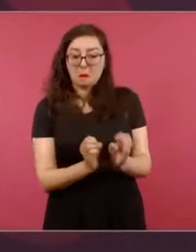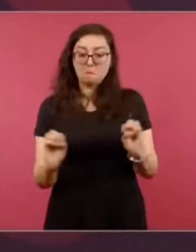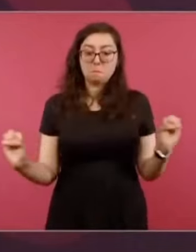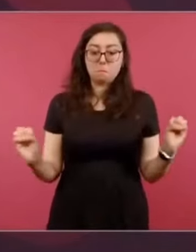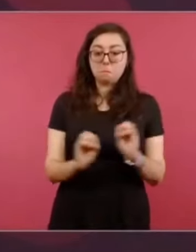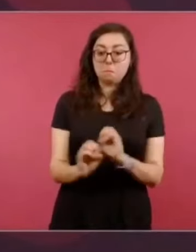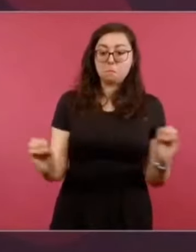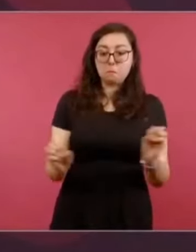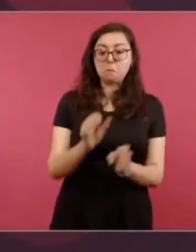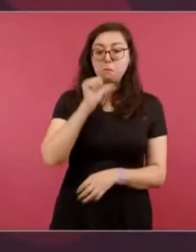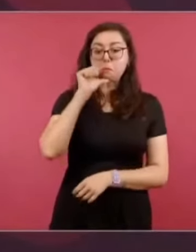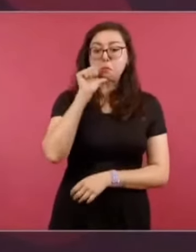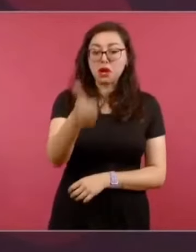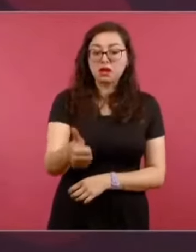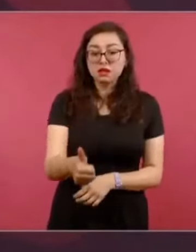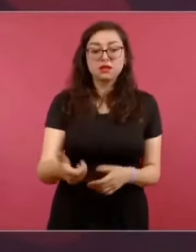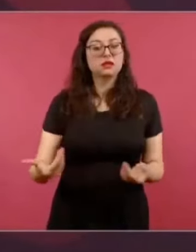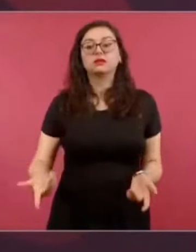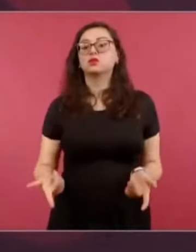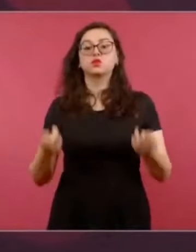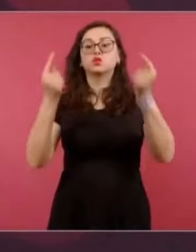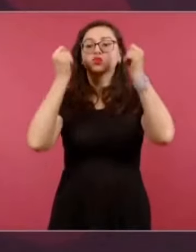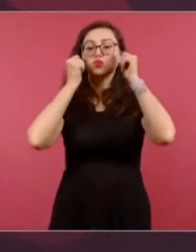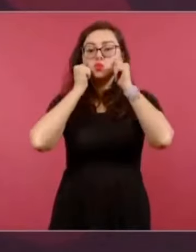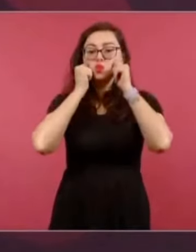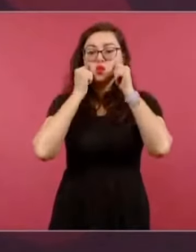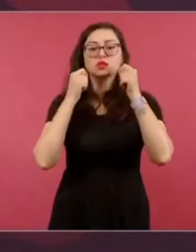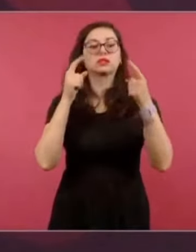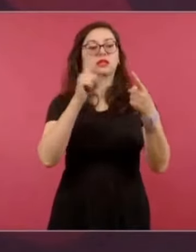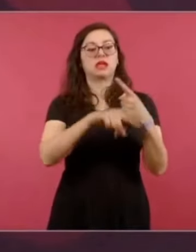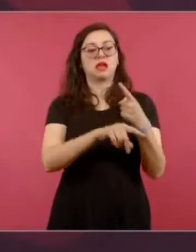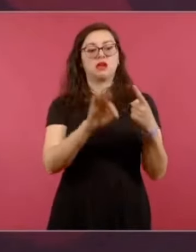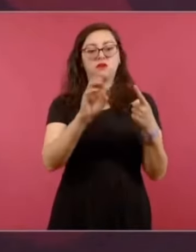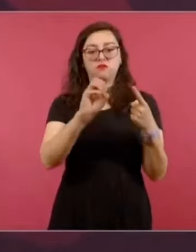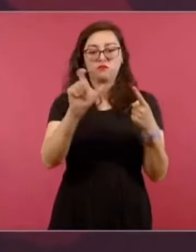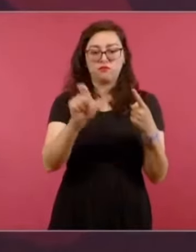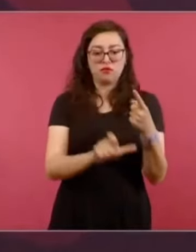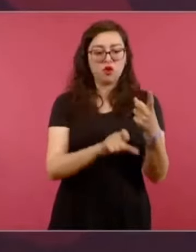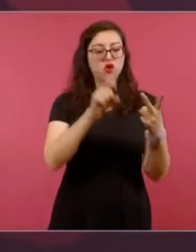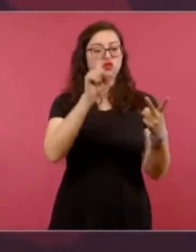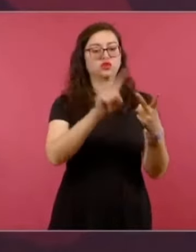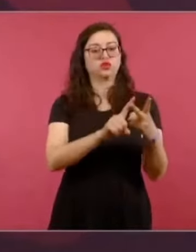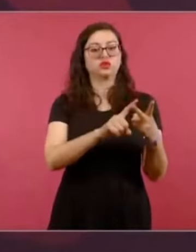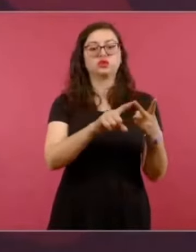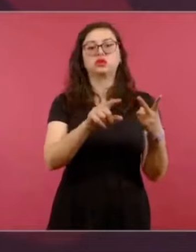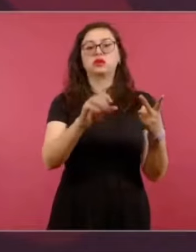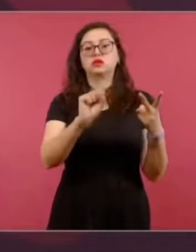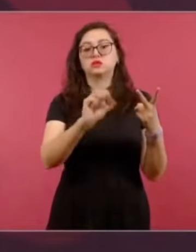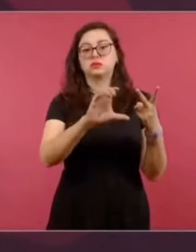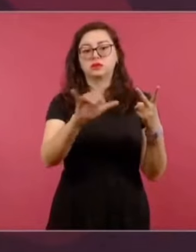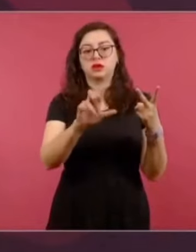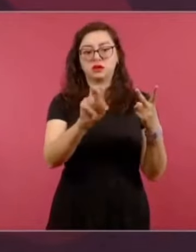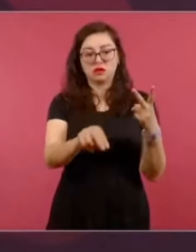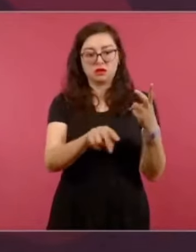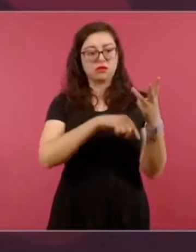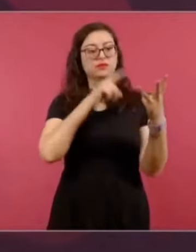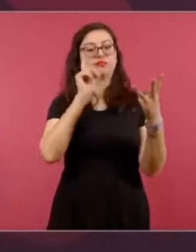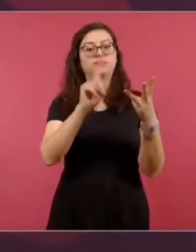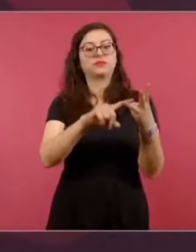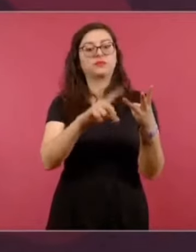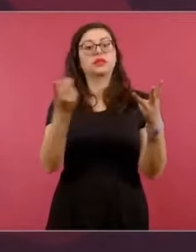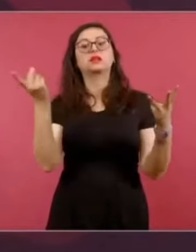Intervino el Poder Judicial, el Poder Legislativo, el Ejecutivo,